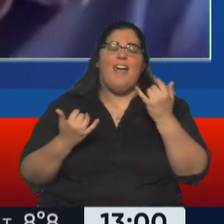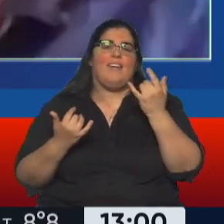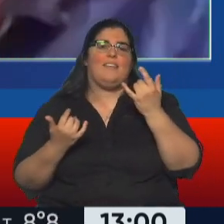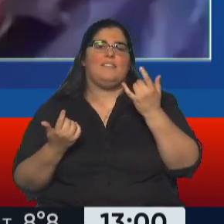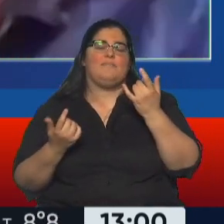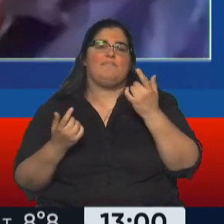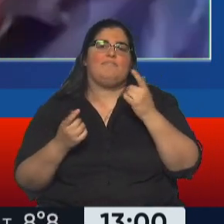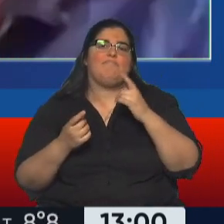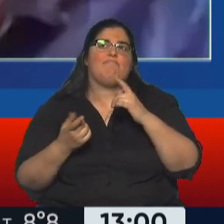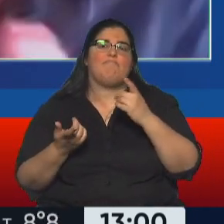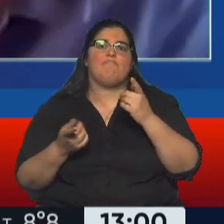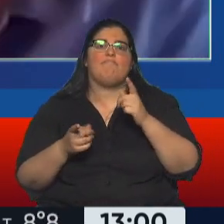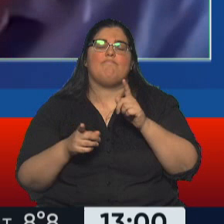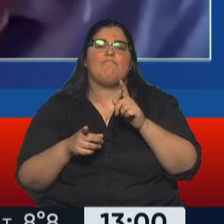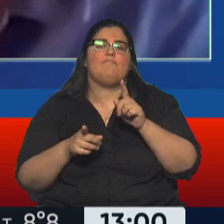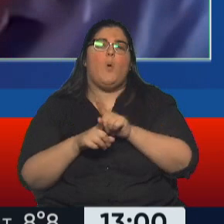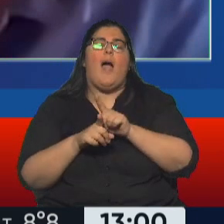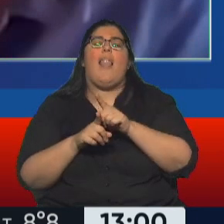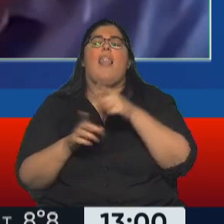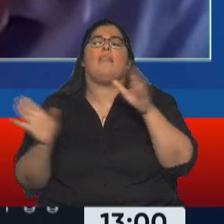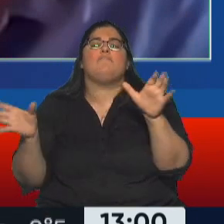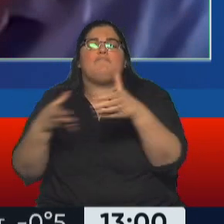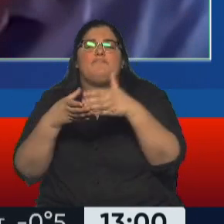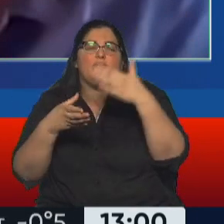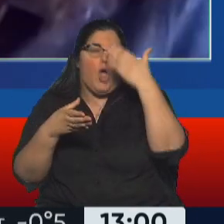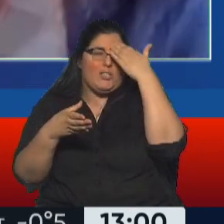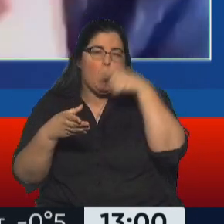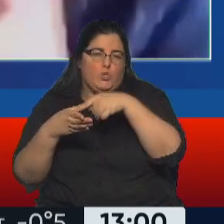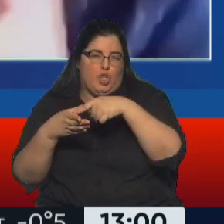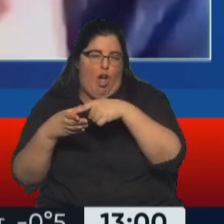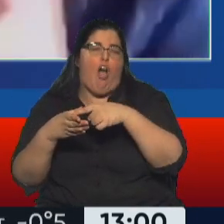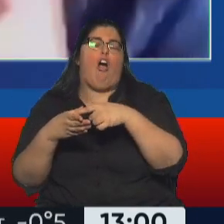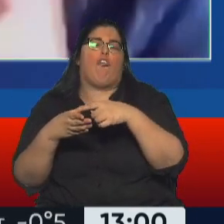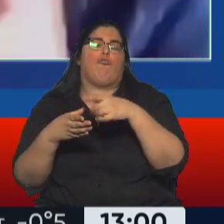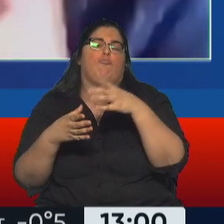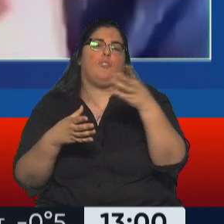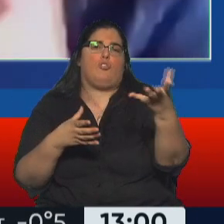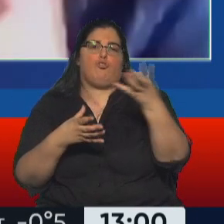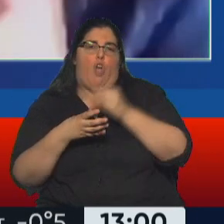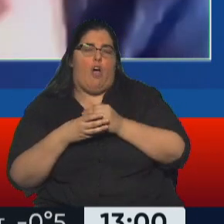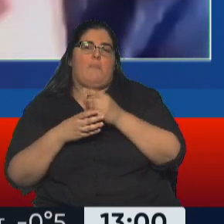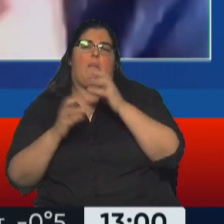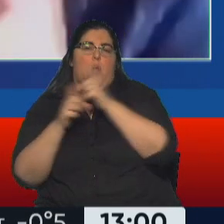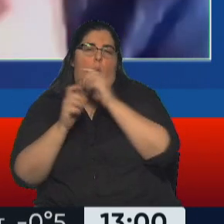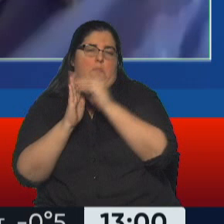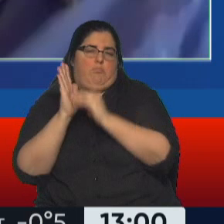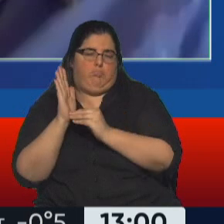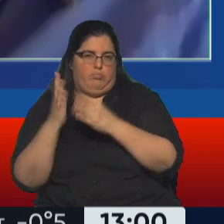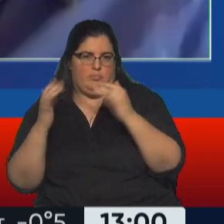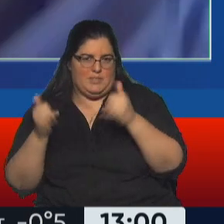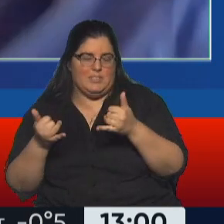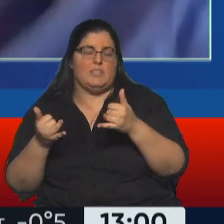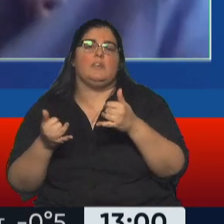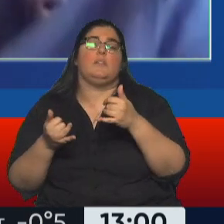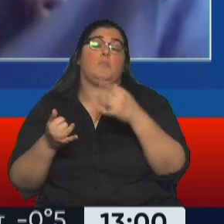la Convención Constitucional se haga cargo de muchos de estos problemas que afectan a Chile, la verdad es